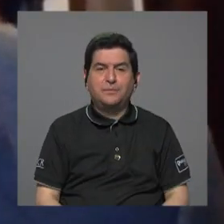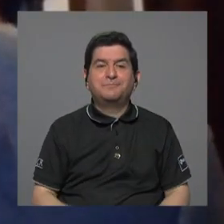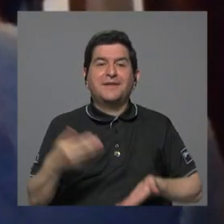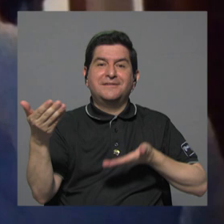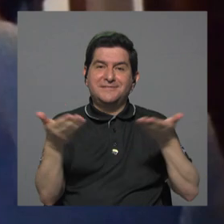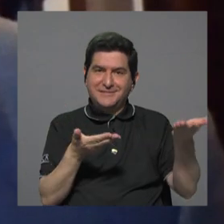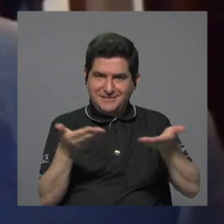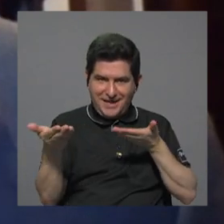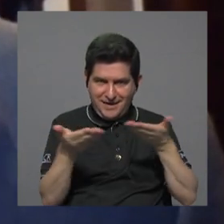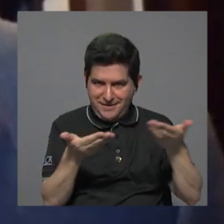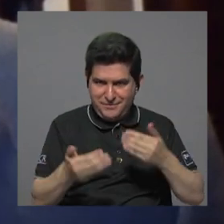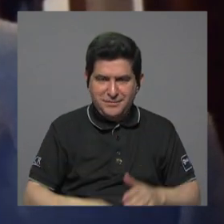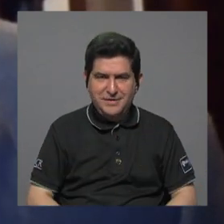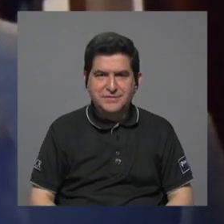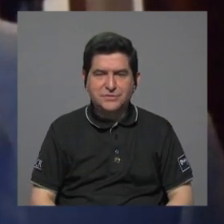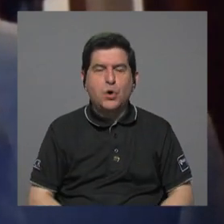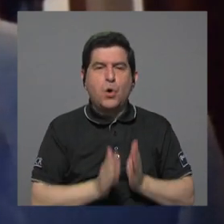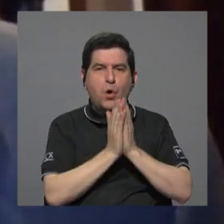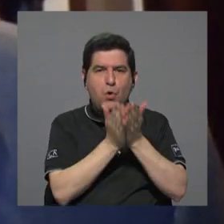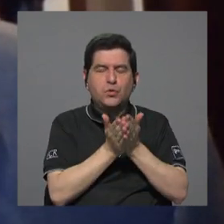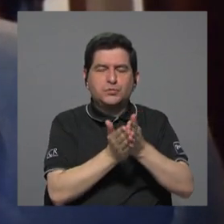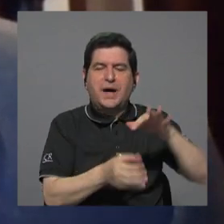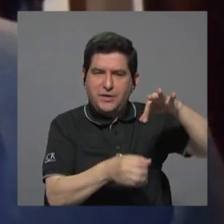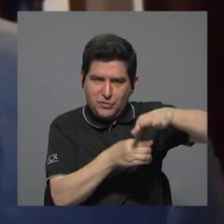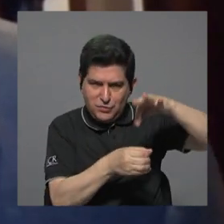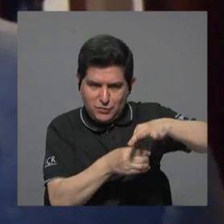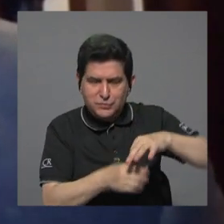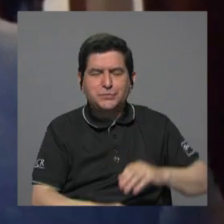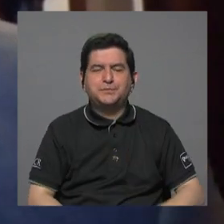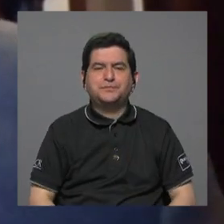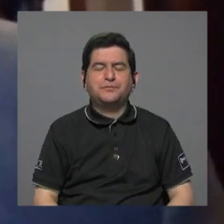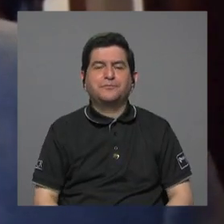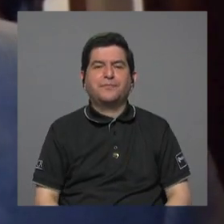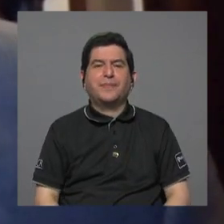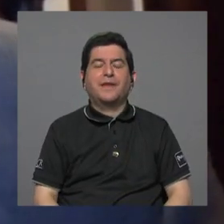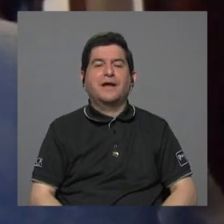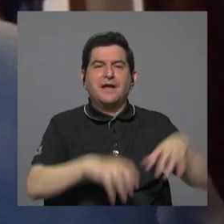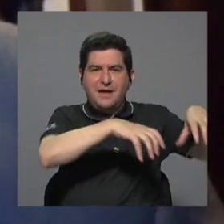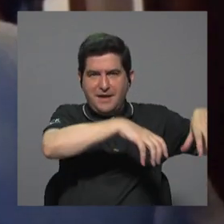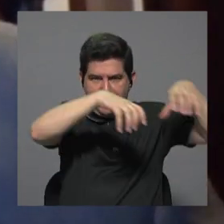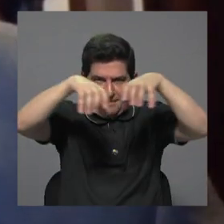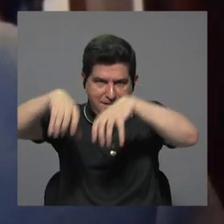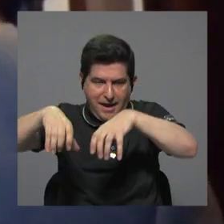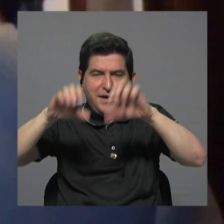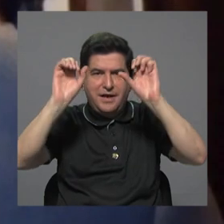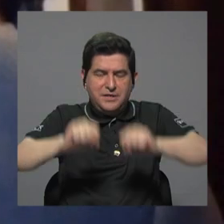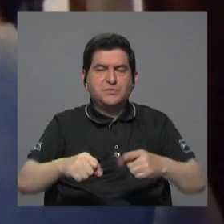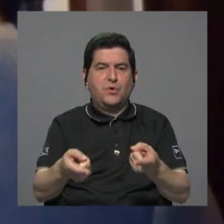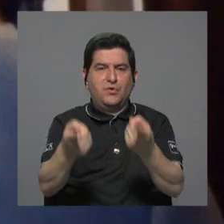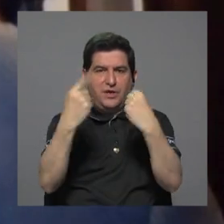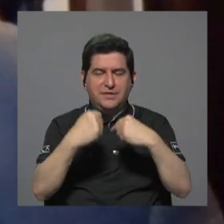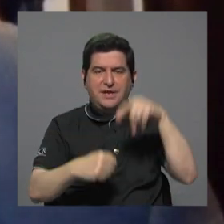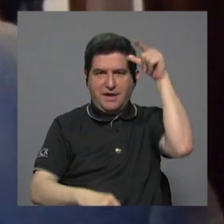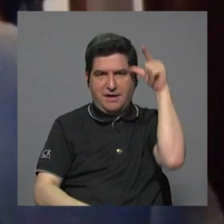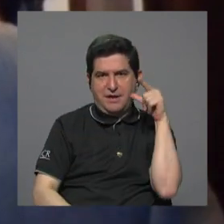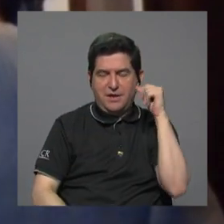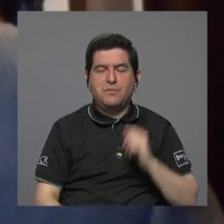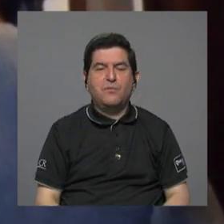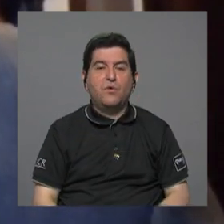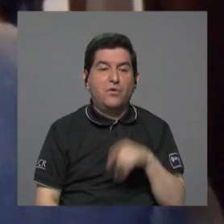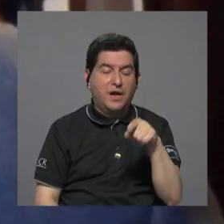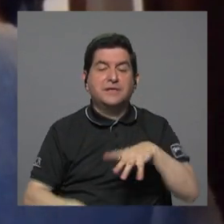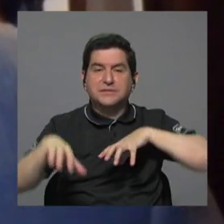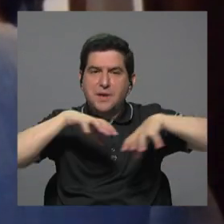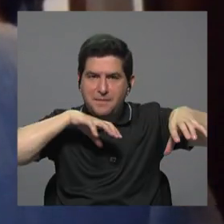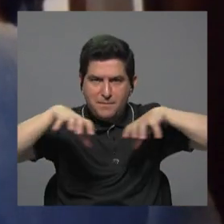servicios de los barcos granereros los servicios de cargas de transbordo que pueda traer a Limón para generar esa